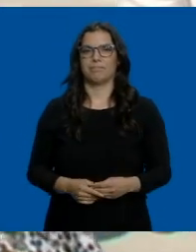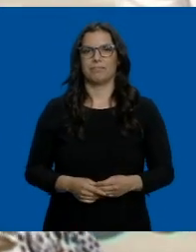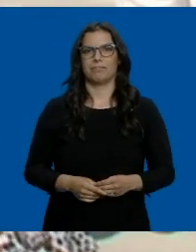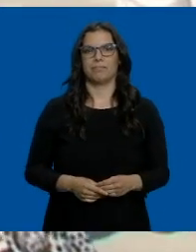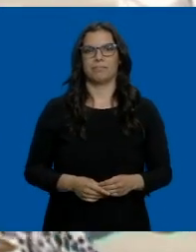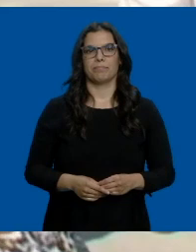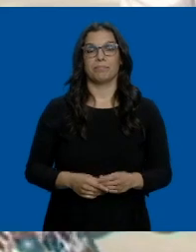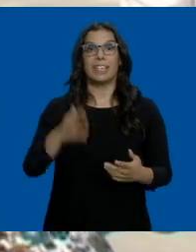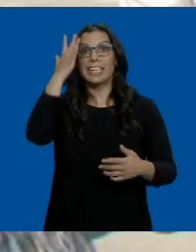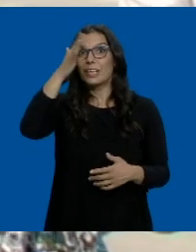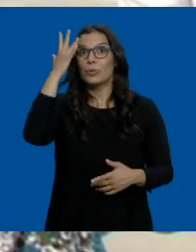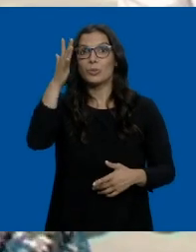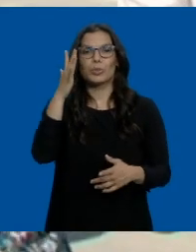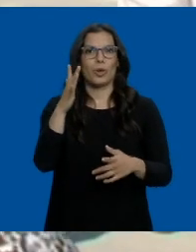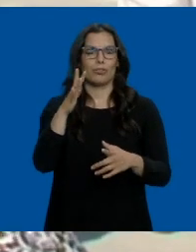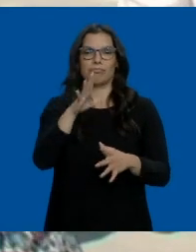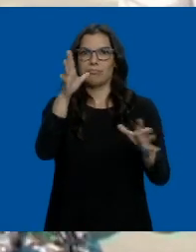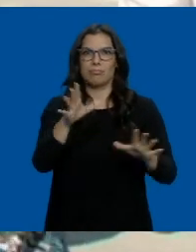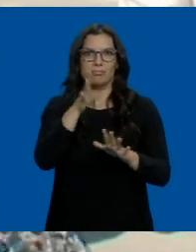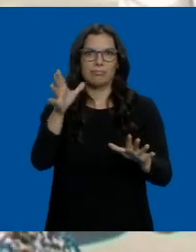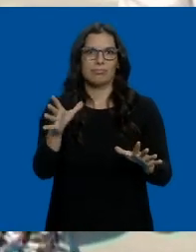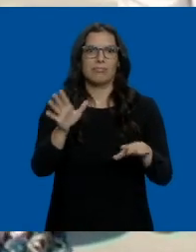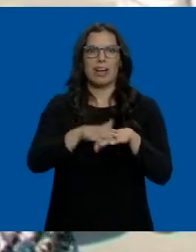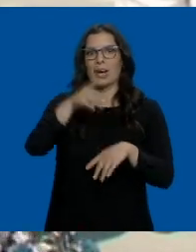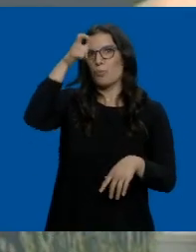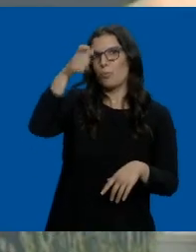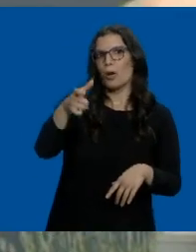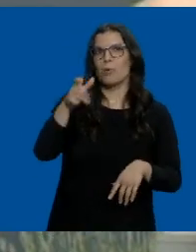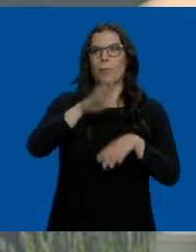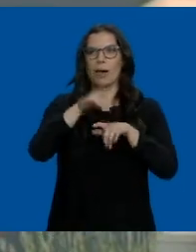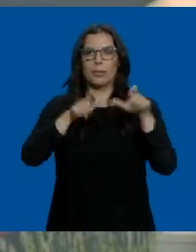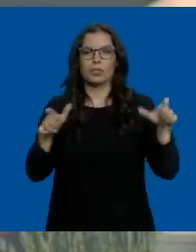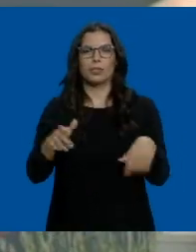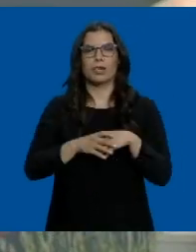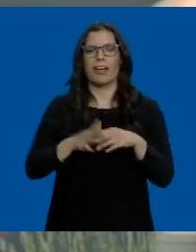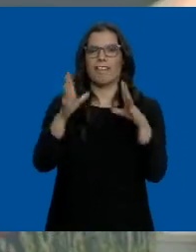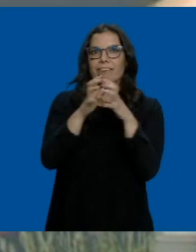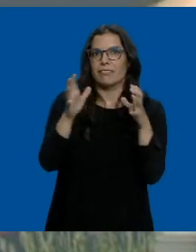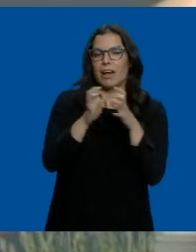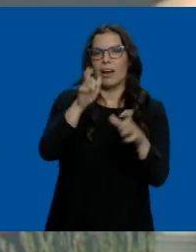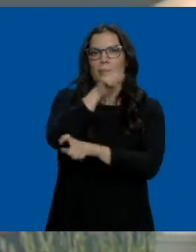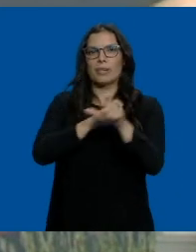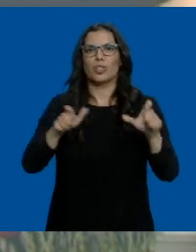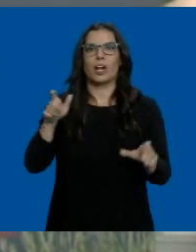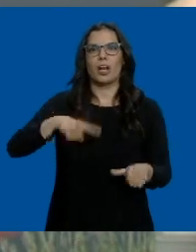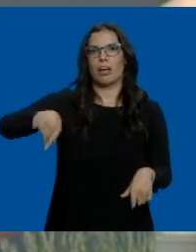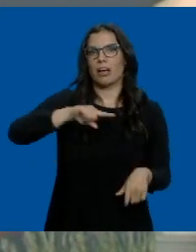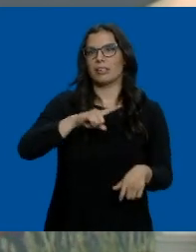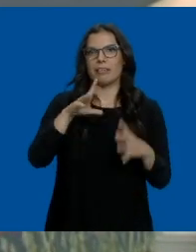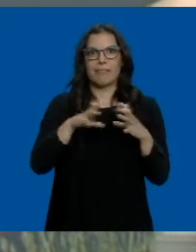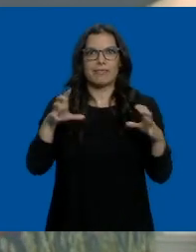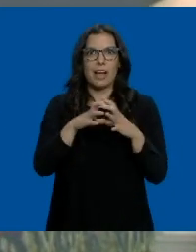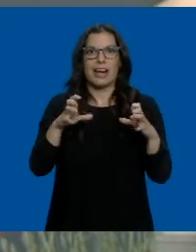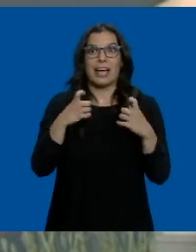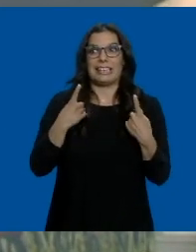Y ha sido una ilusión, ha sido un bombazo a nivel de pueblo, a nivel de gente. Que hay ganas, que las personas tienen ganas